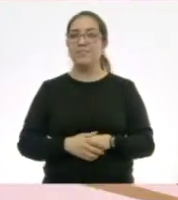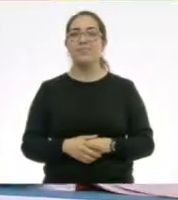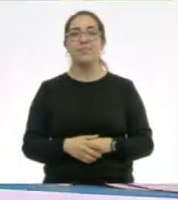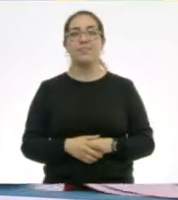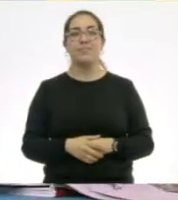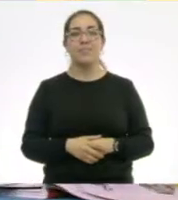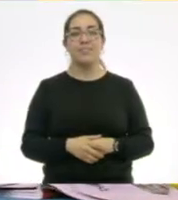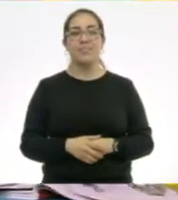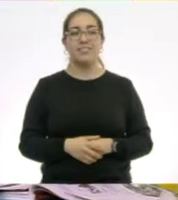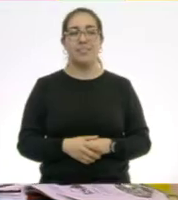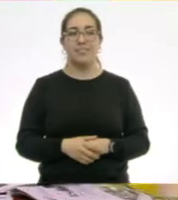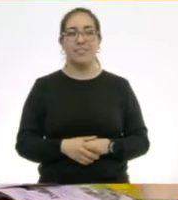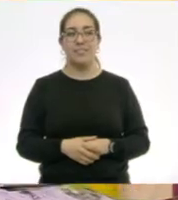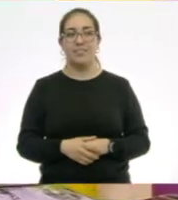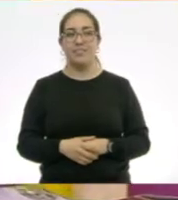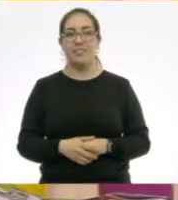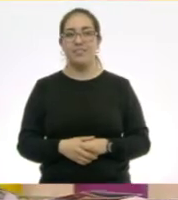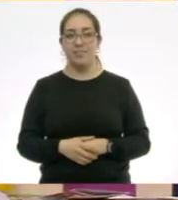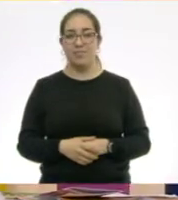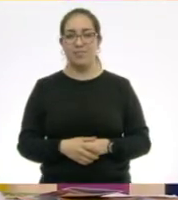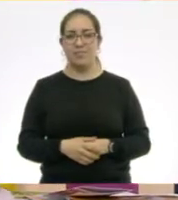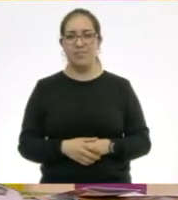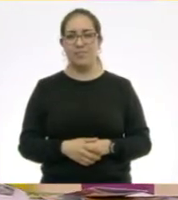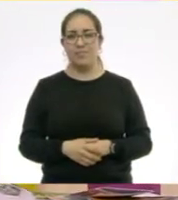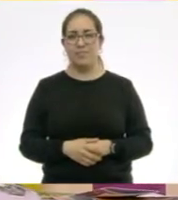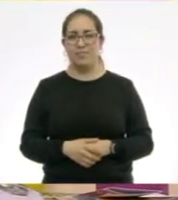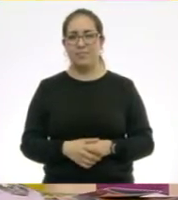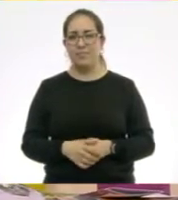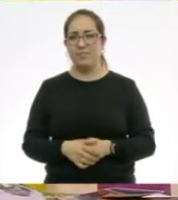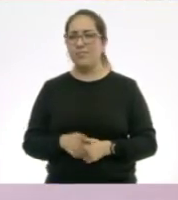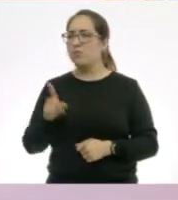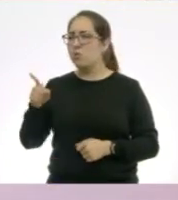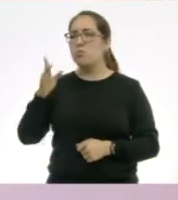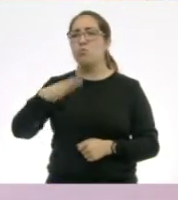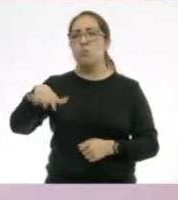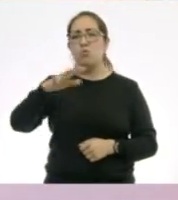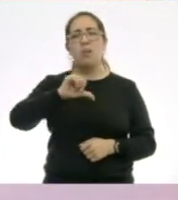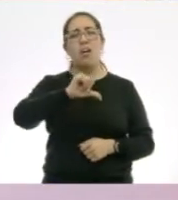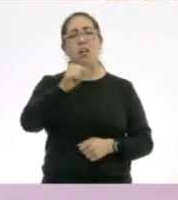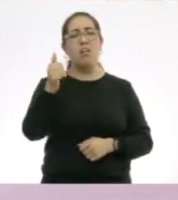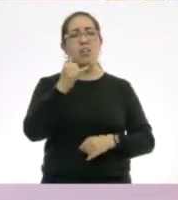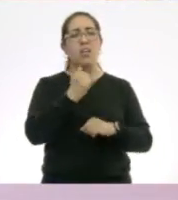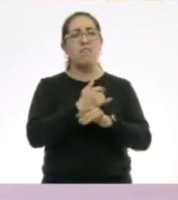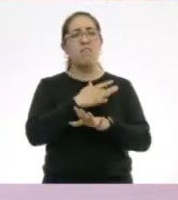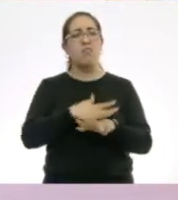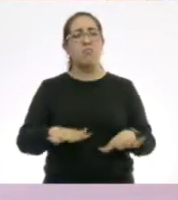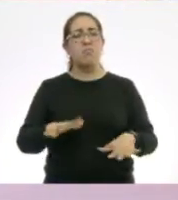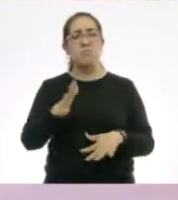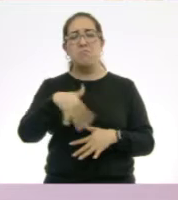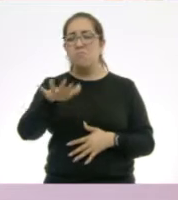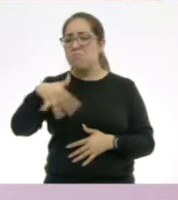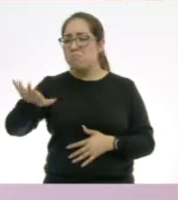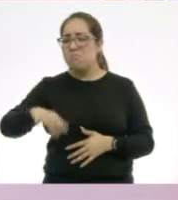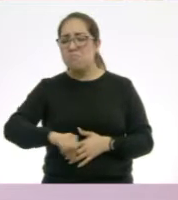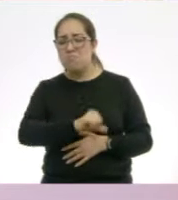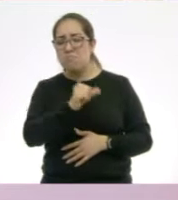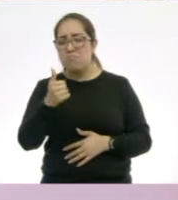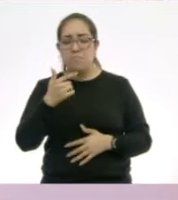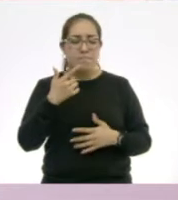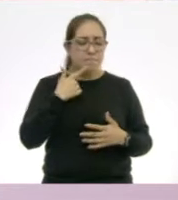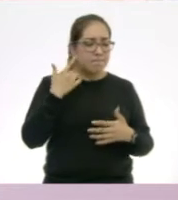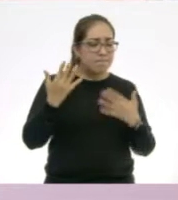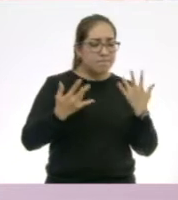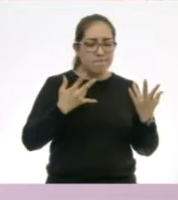préstame para hacer yo mi ficha. información del cártel. Sí, ¿y qué te parece si buscas en otro medio de información? Ah, a lo mejor. Sí, en otra fuente. Un,